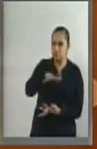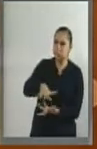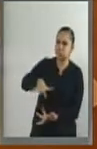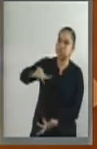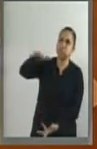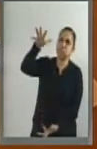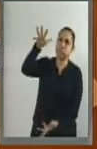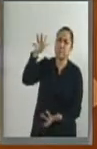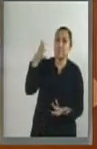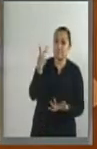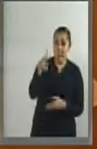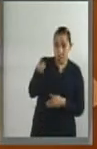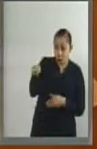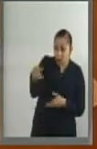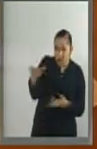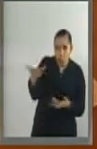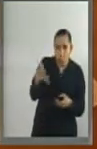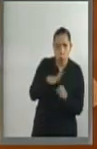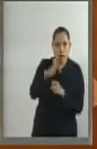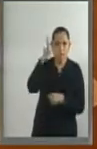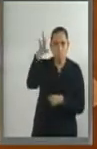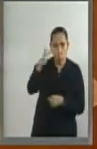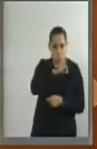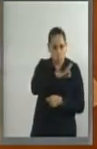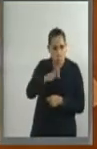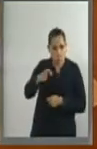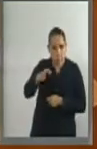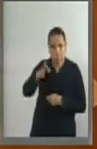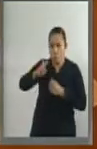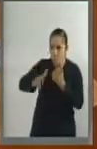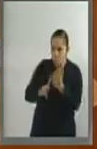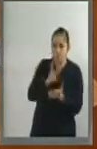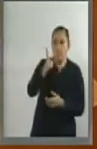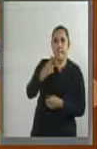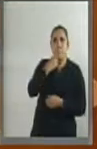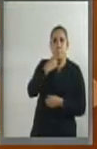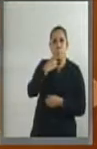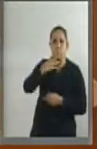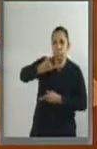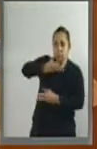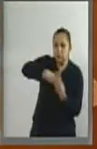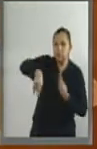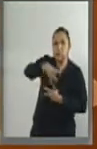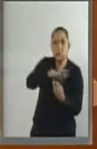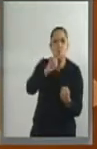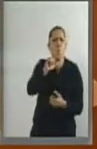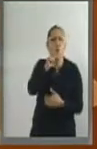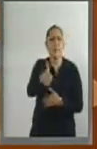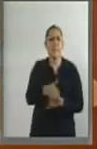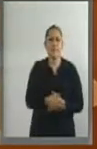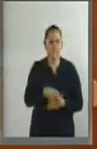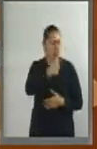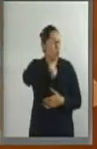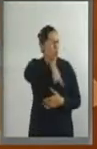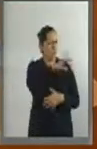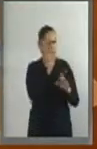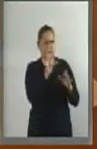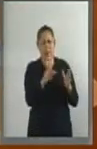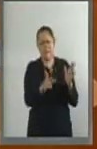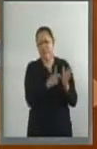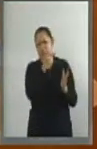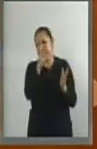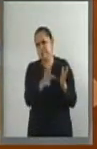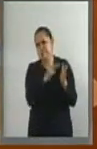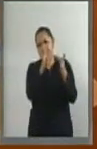sustentable o no es sustentable. Se ha repetido hasta el cansancio que una botella de PET puede